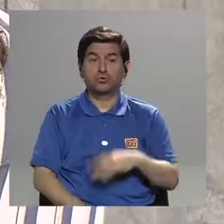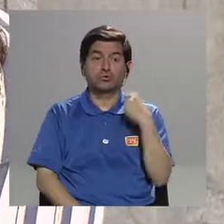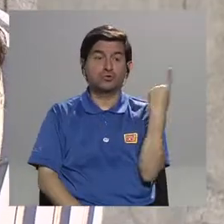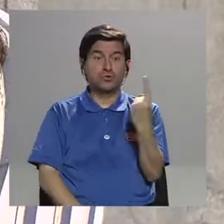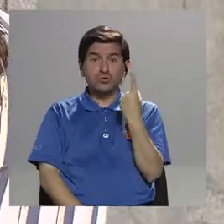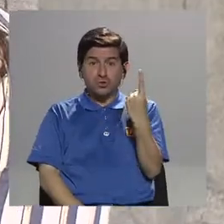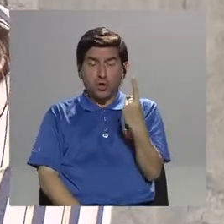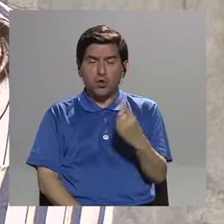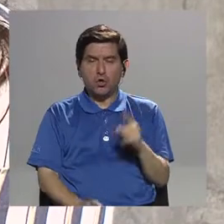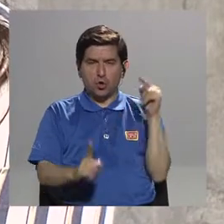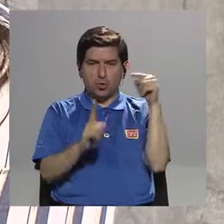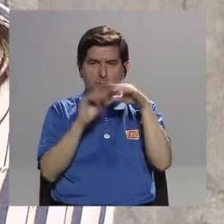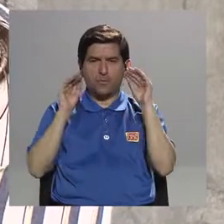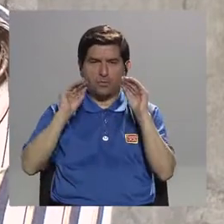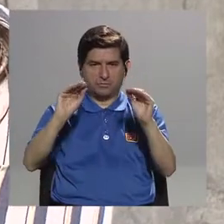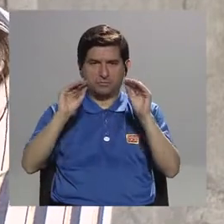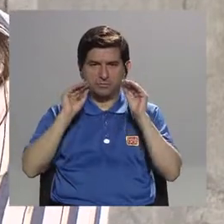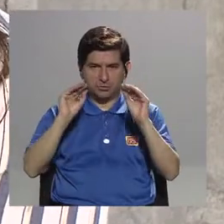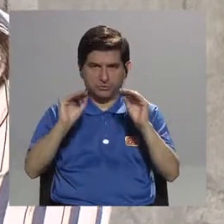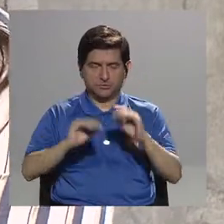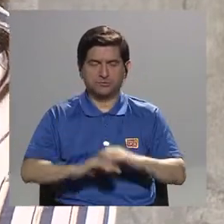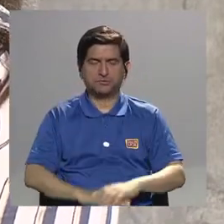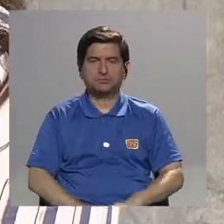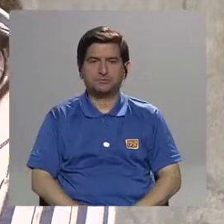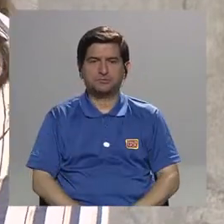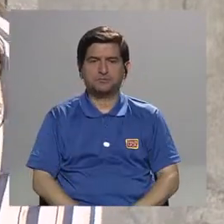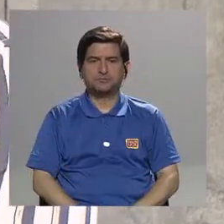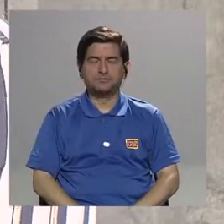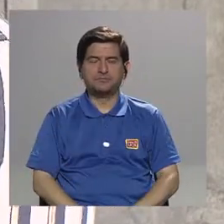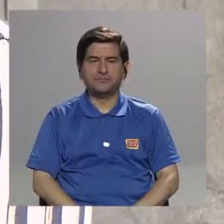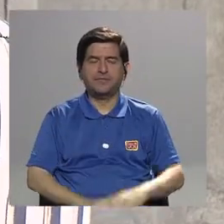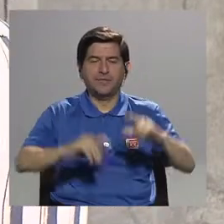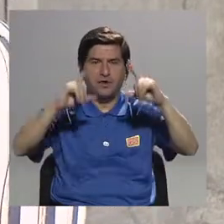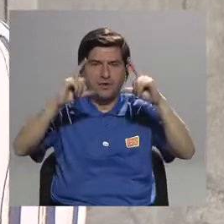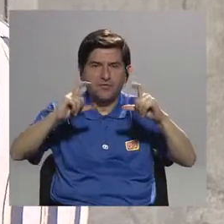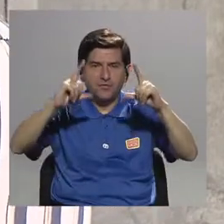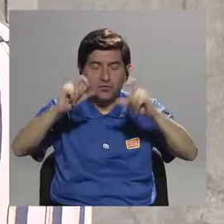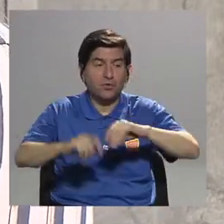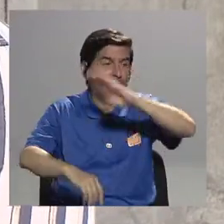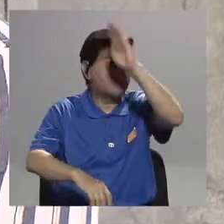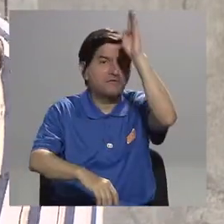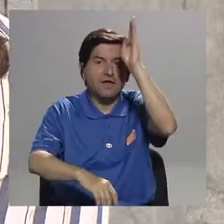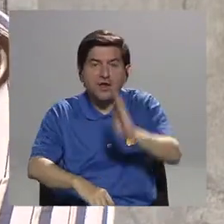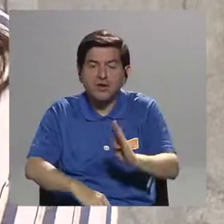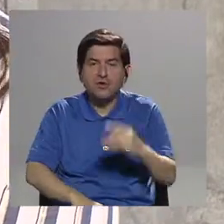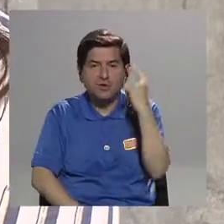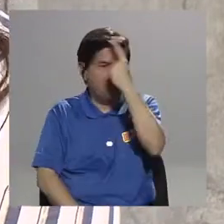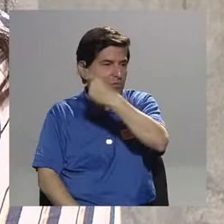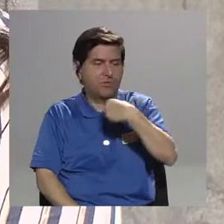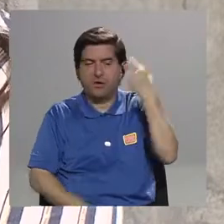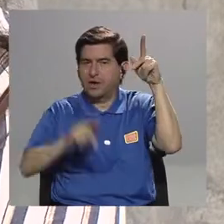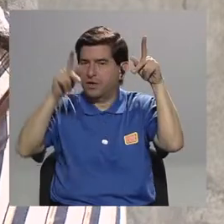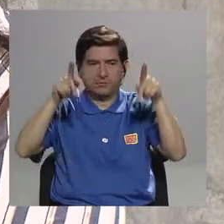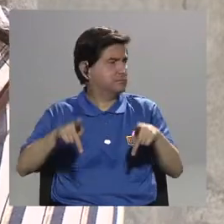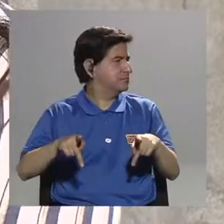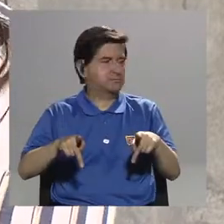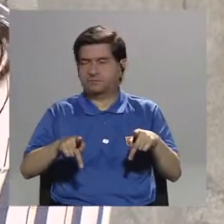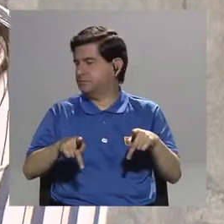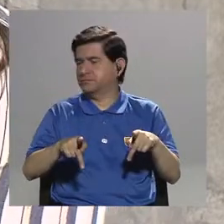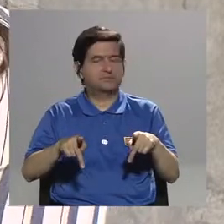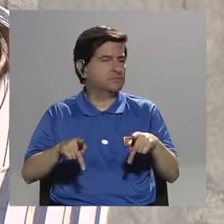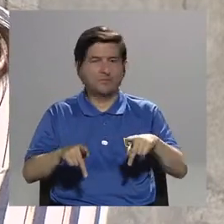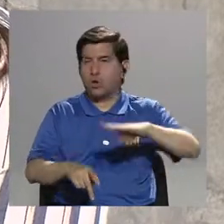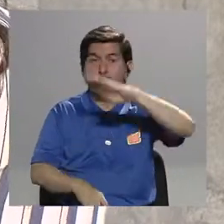académicos, ¿verdad? Las fotografías normalmente nunca sale la cara del paciente, ¿verdad? Nunca tampoco.